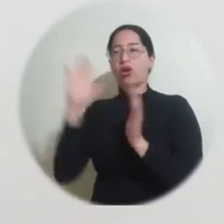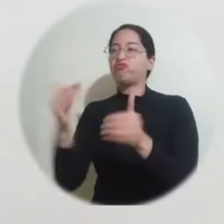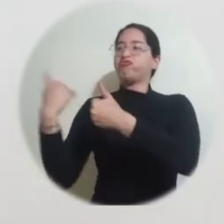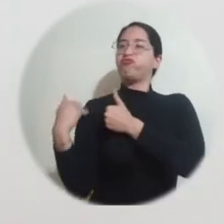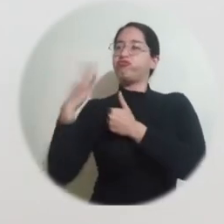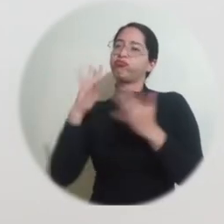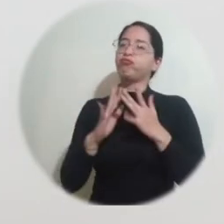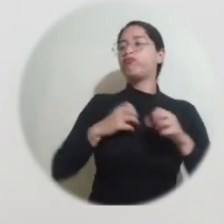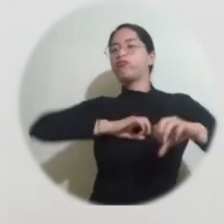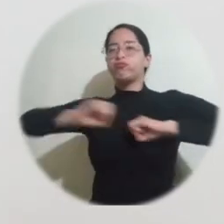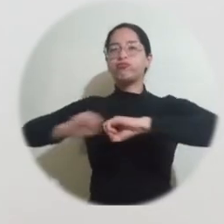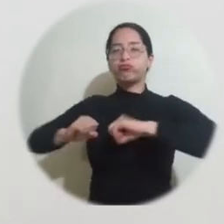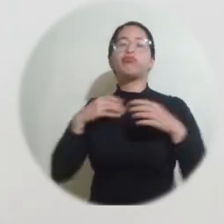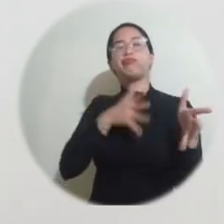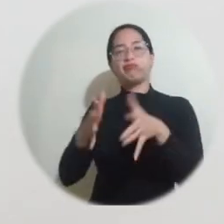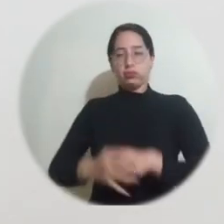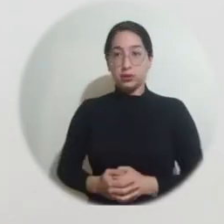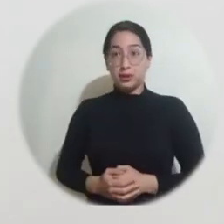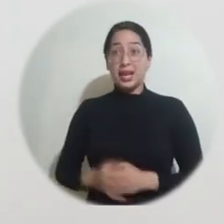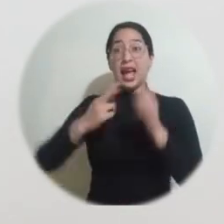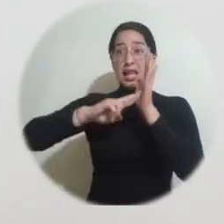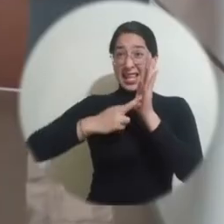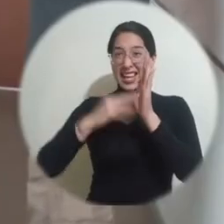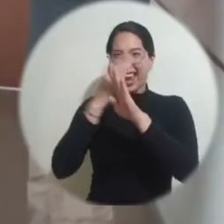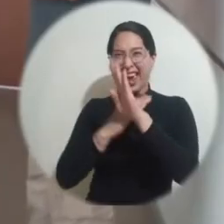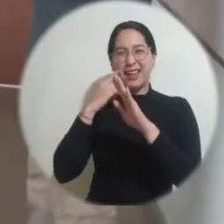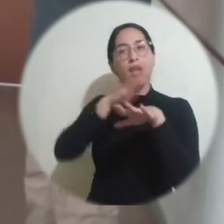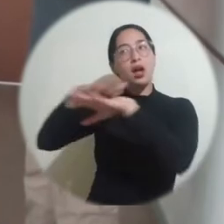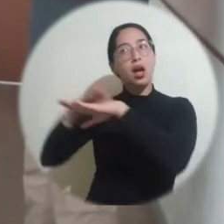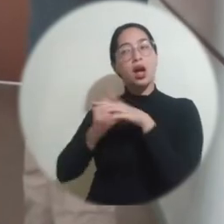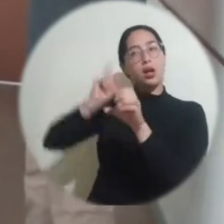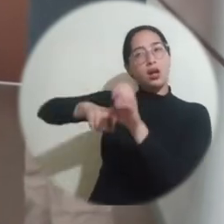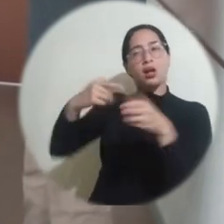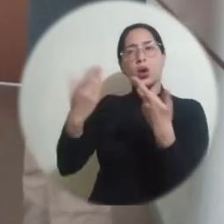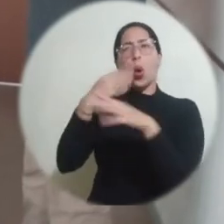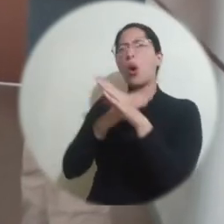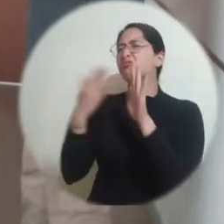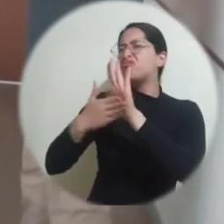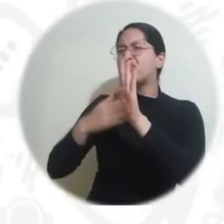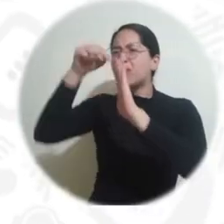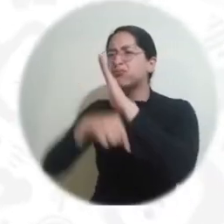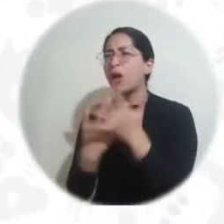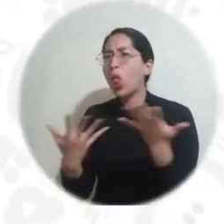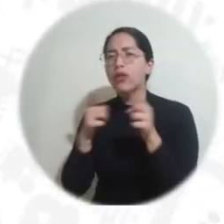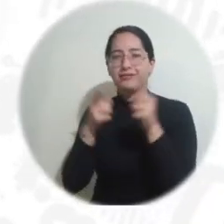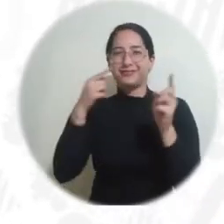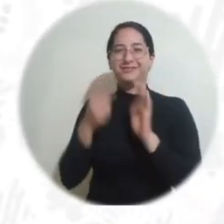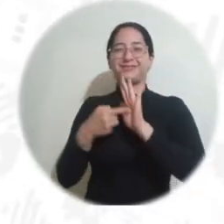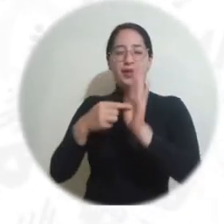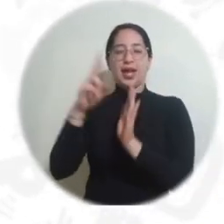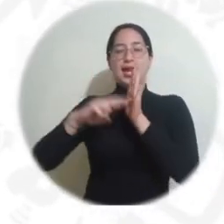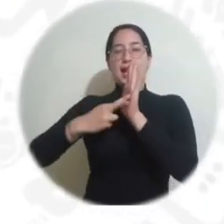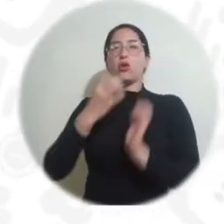institucional hemos decidido por parte de los pares que nos han visitado en la universidad. Los detalles de la reglamentación de la convocatoria se